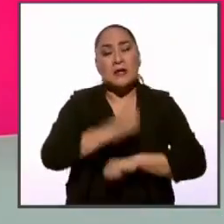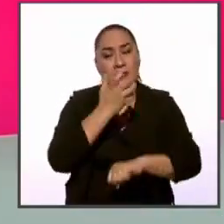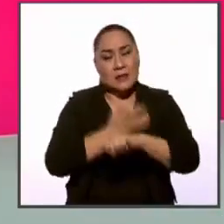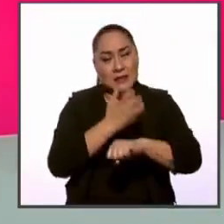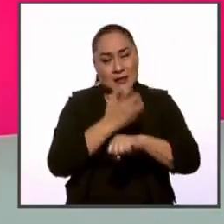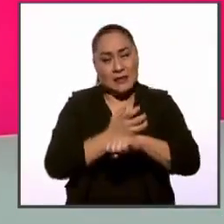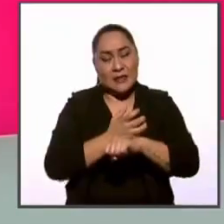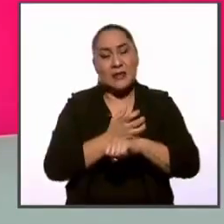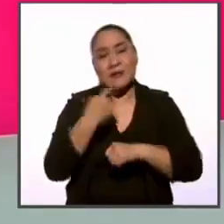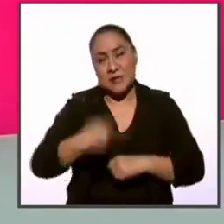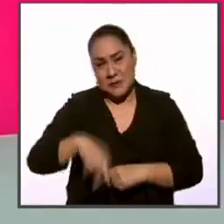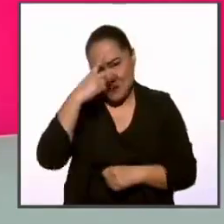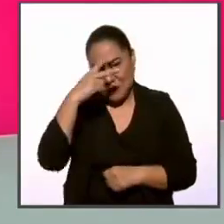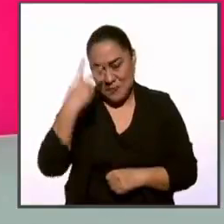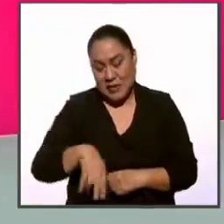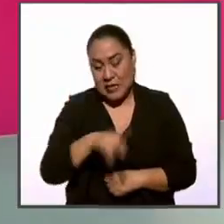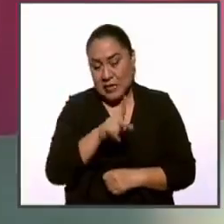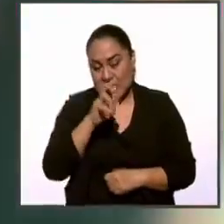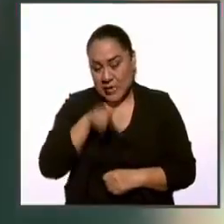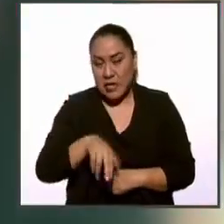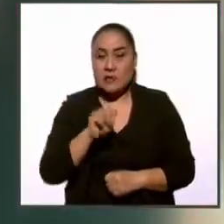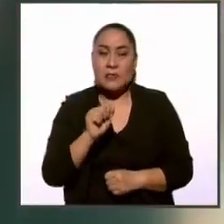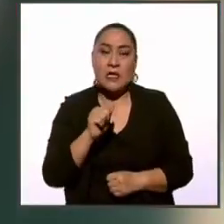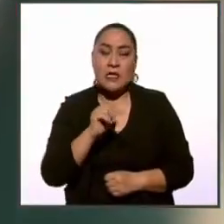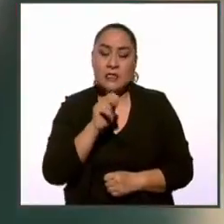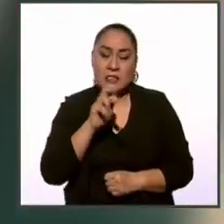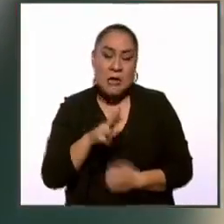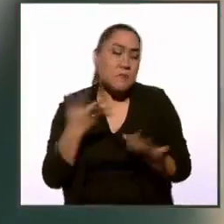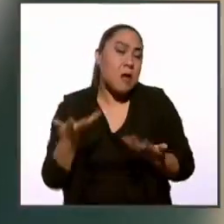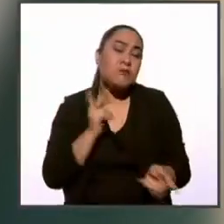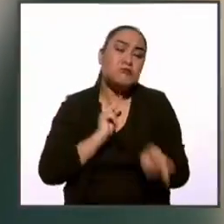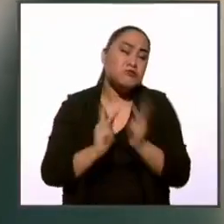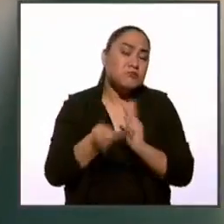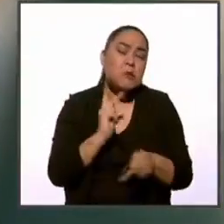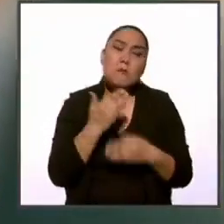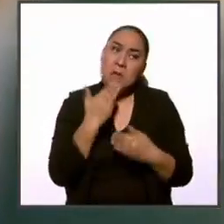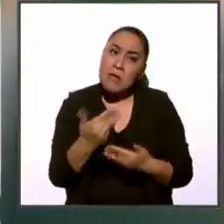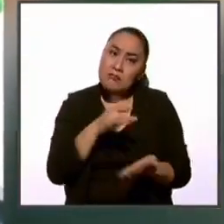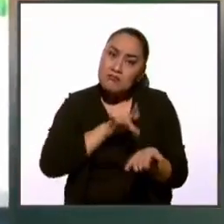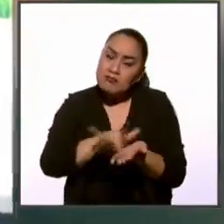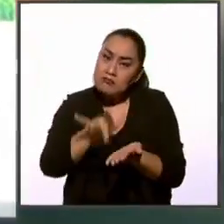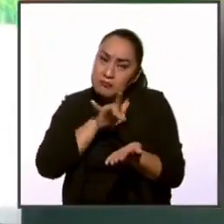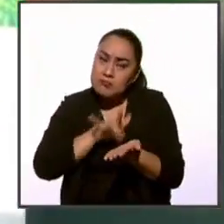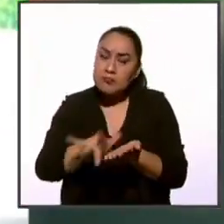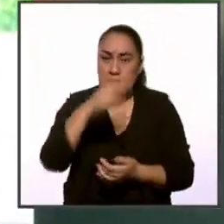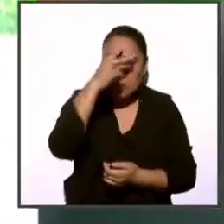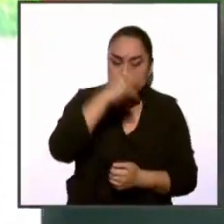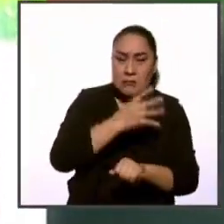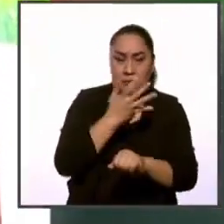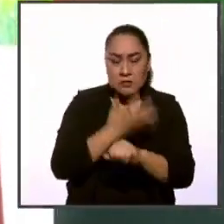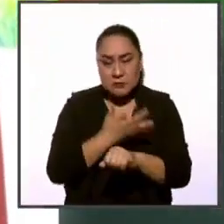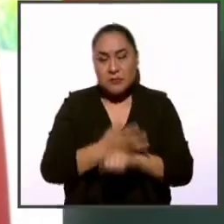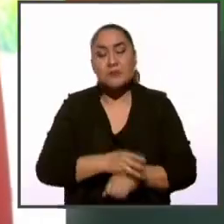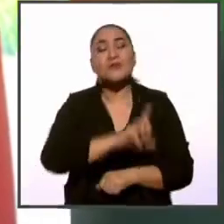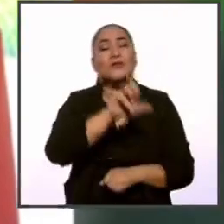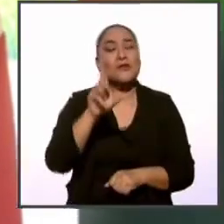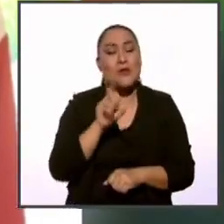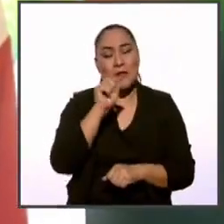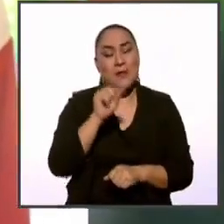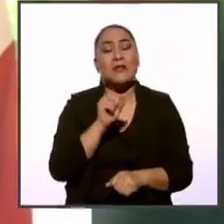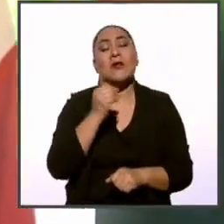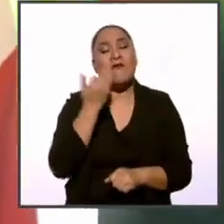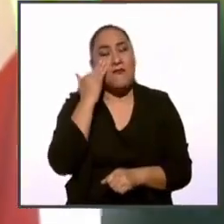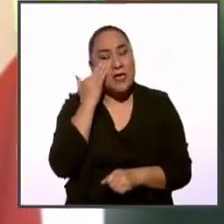México, Ken Salazar, con quien dijo, platicó sobre la buena cooperación que hay entre ambos países. En redes sociales, Sheinbaum